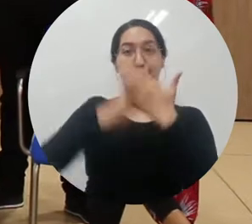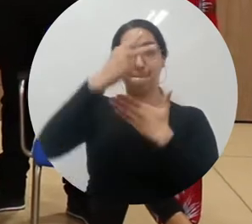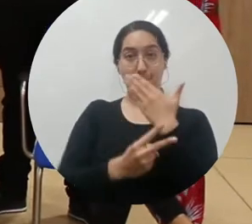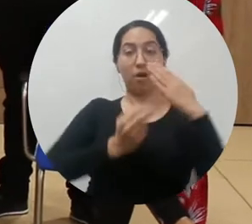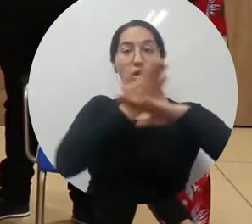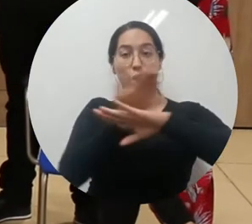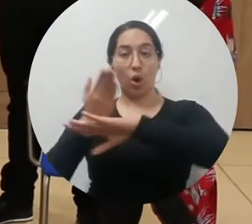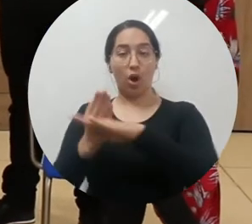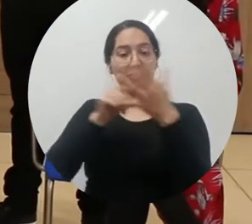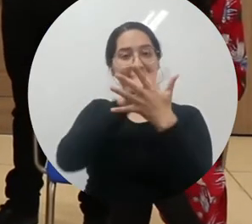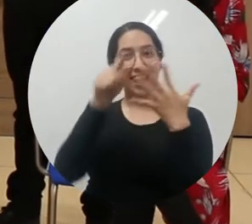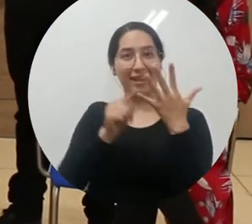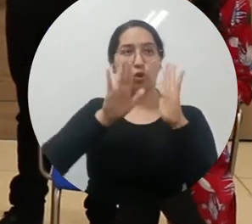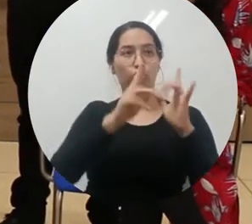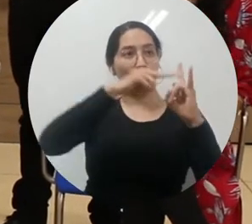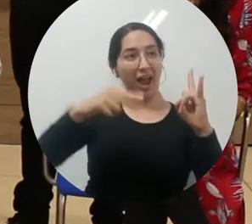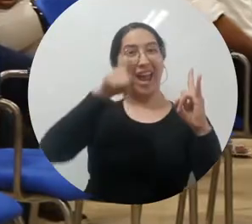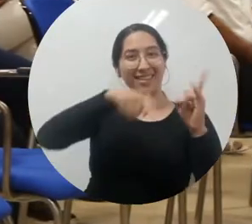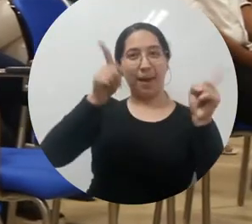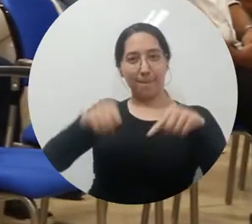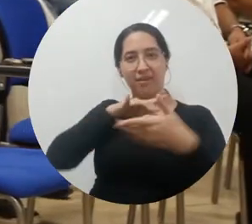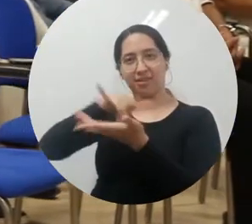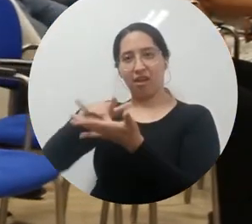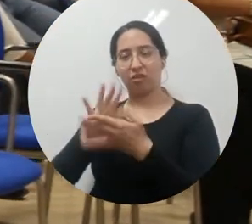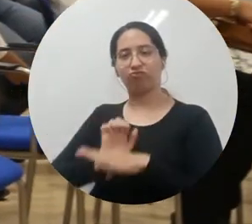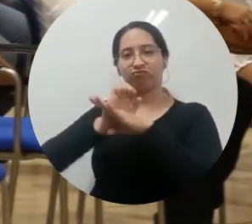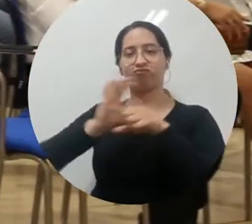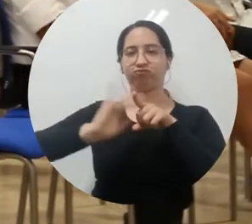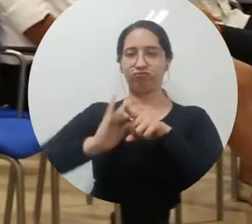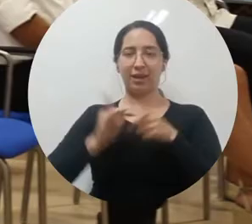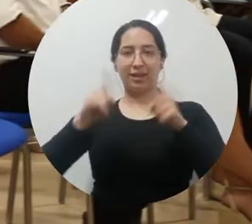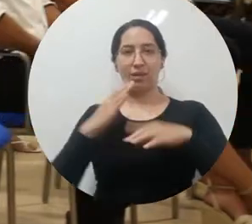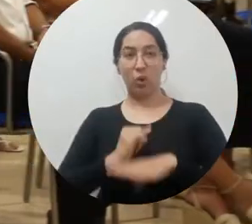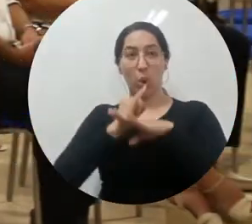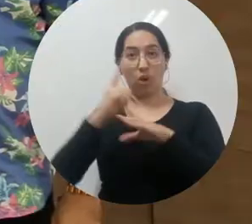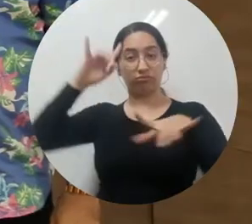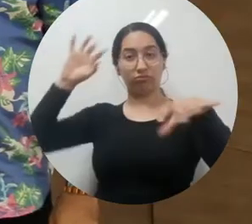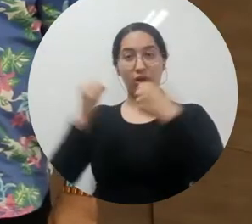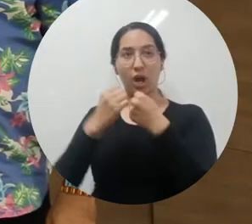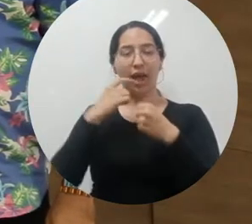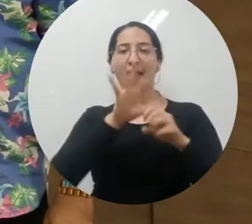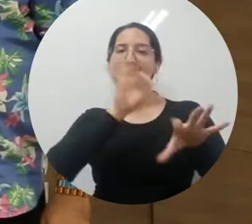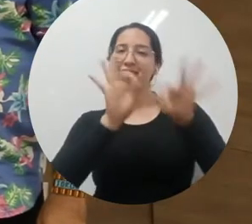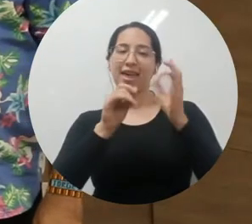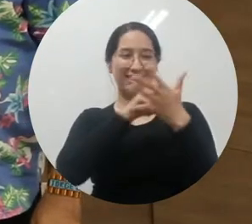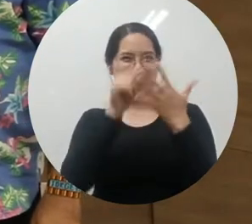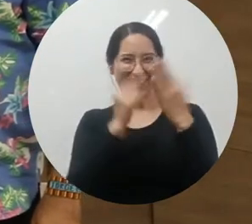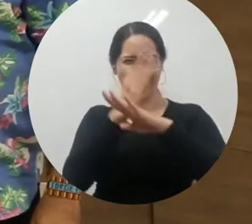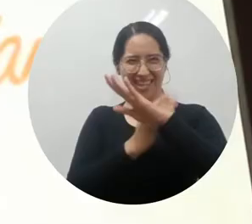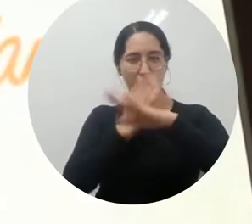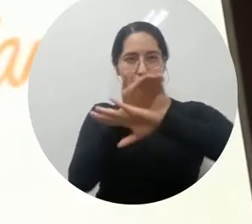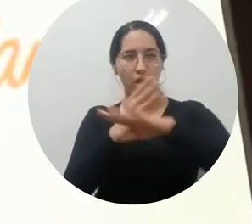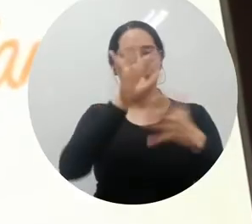Cinco propuestas de investigación donde la Universidad del Magdalena participa como entidad ejecutora y como institución aliada fueron seleccionadas en una